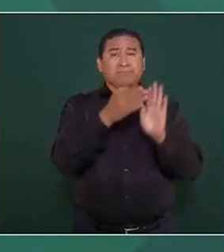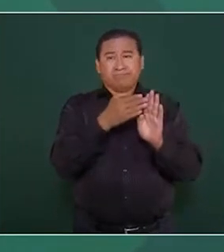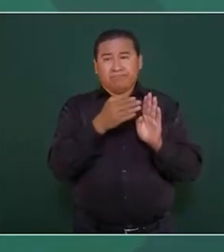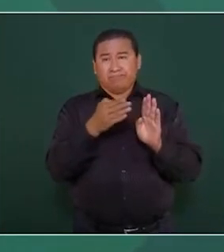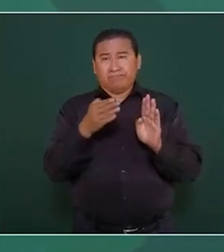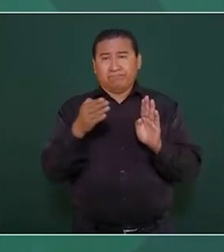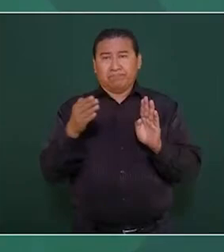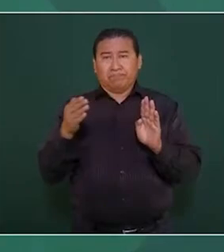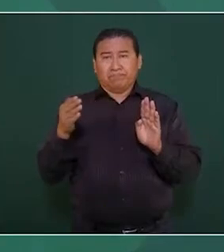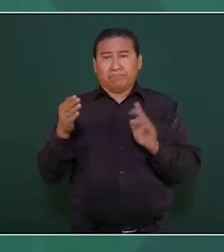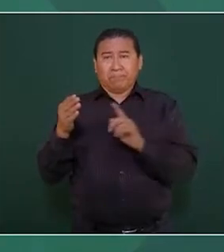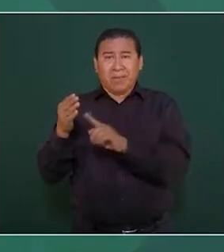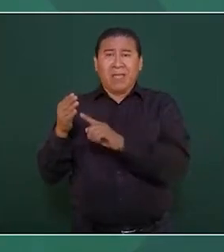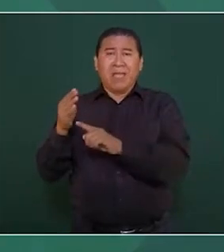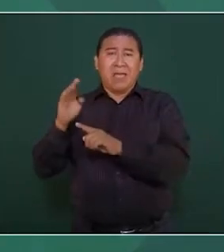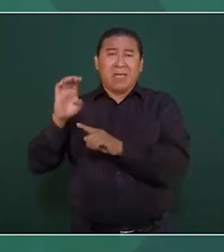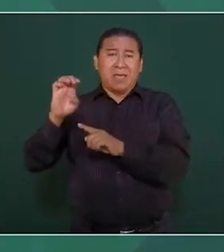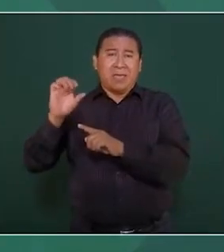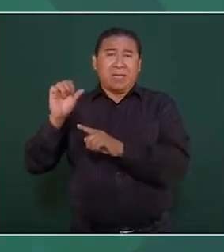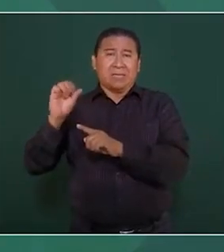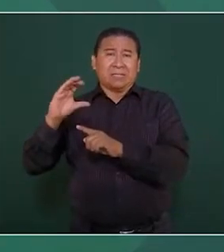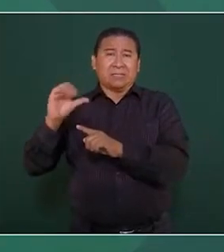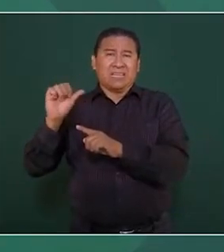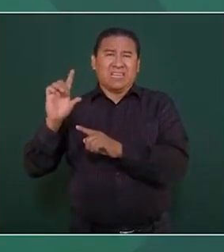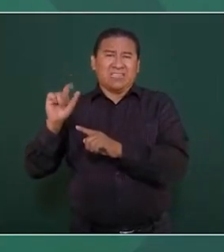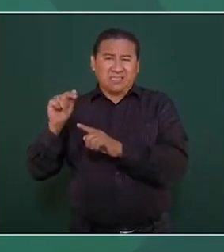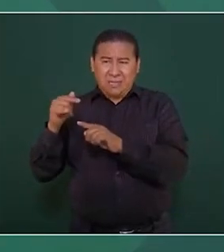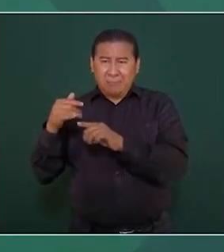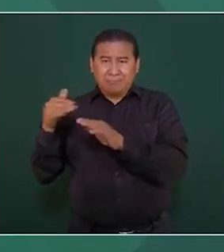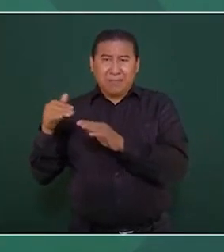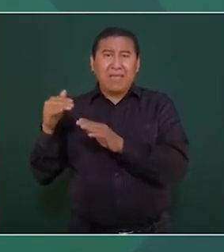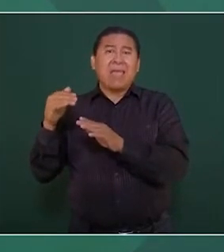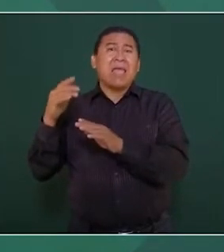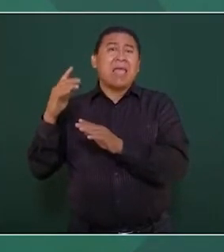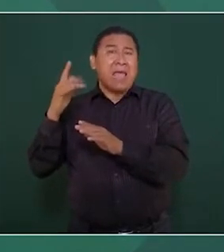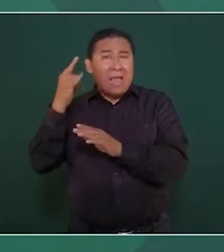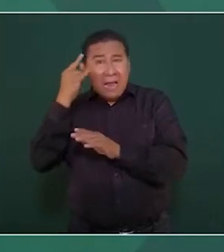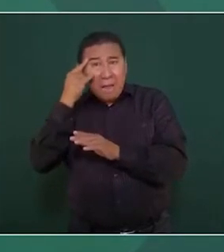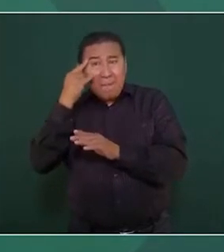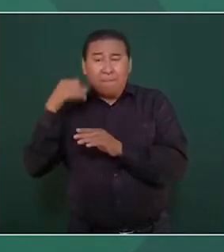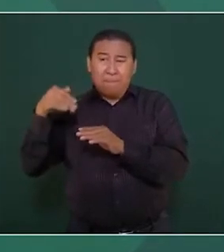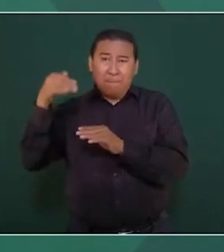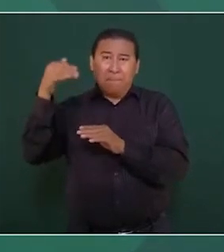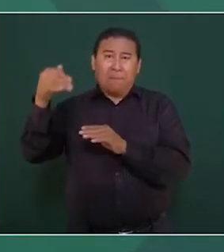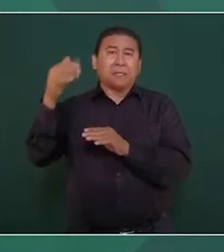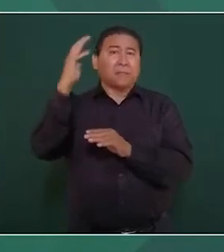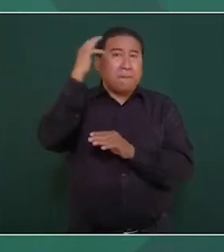Escárcega, Campeche, Mérida,